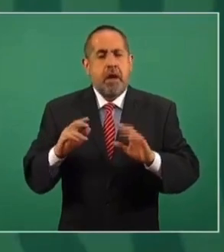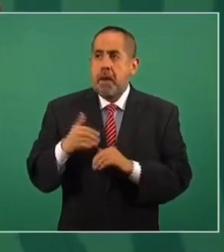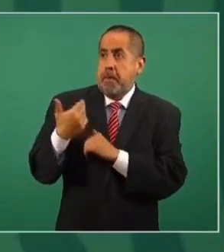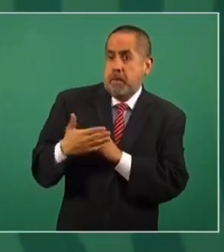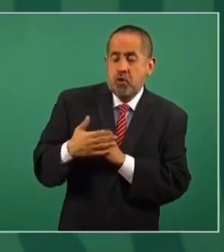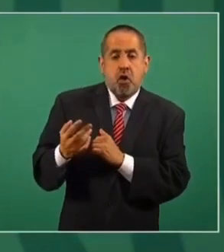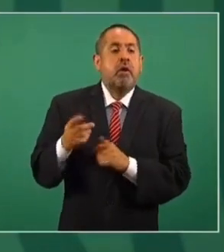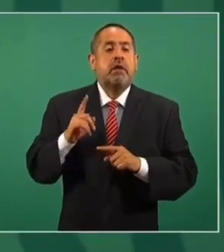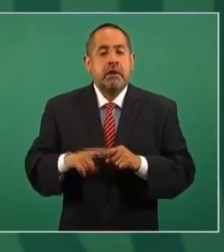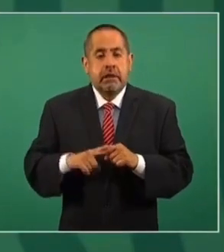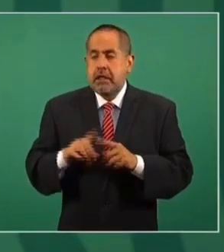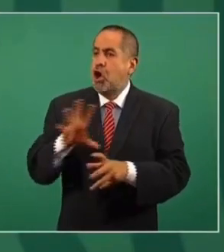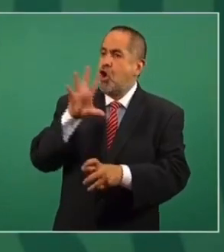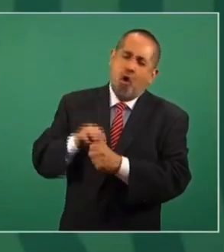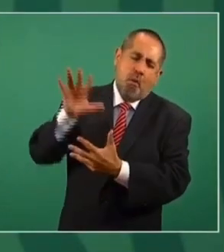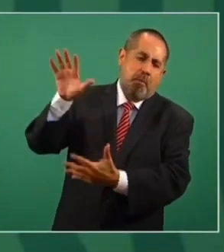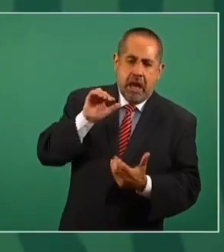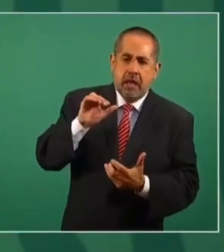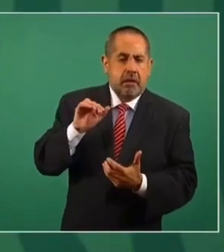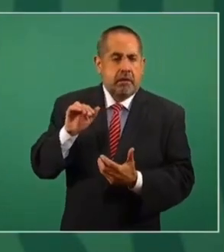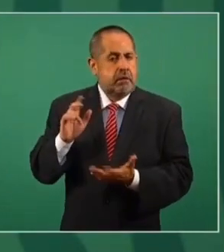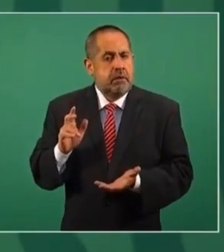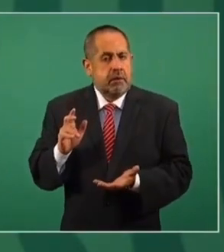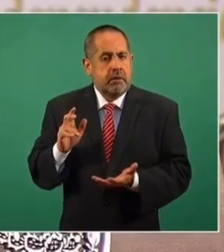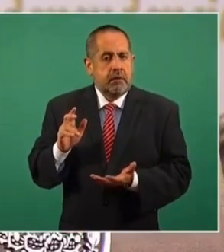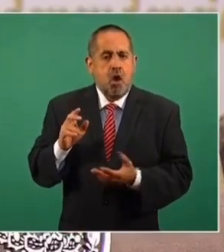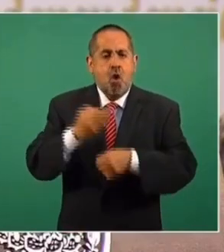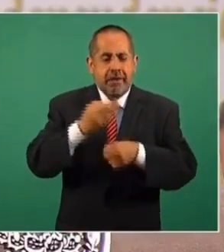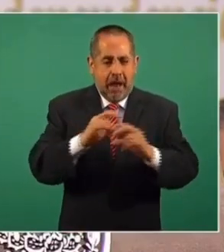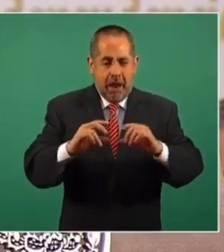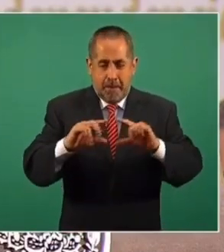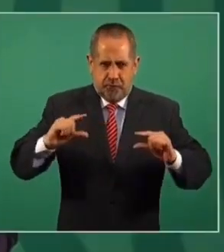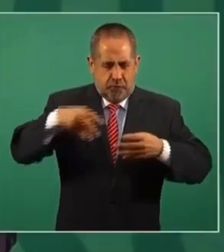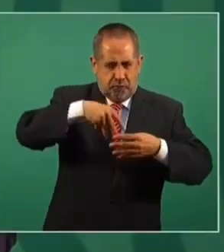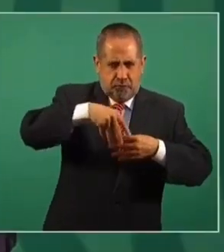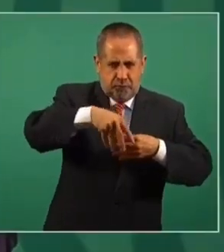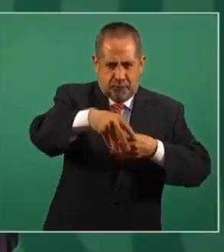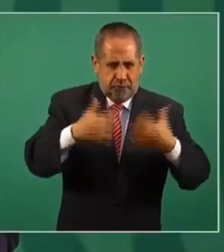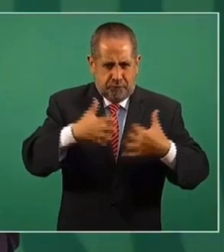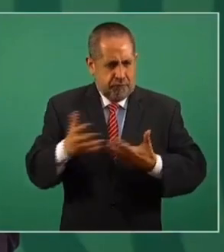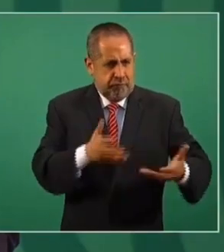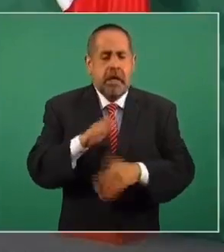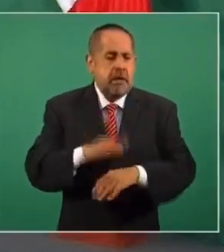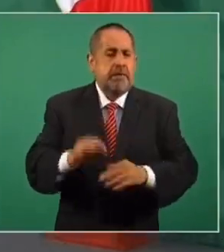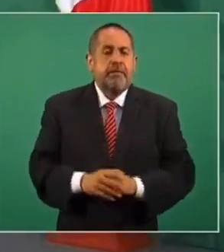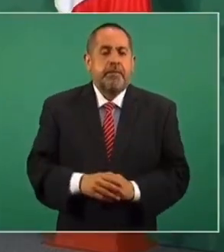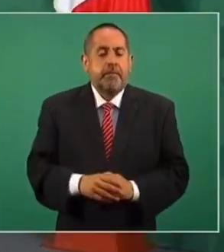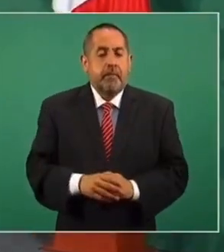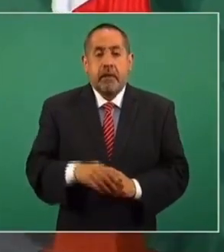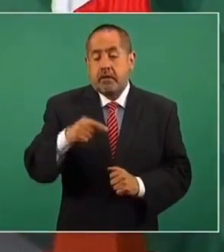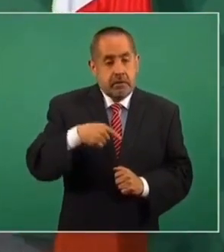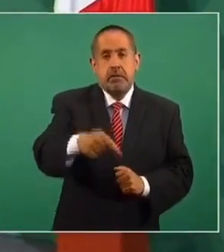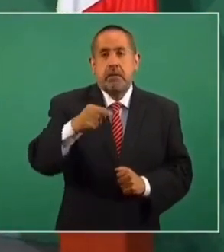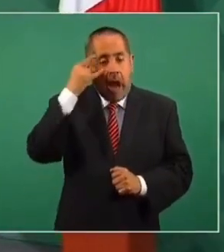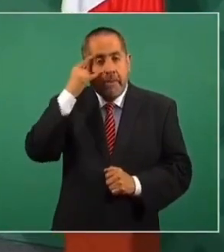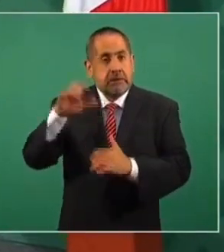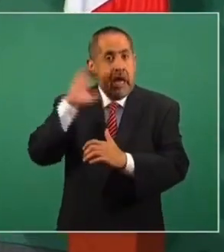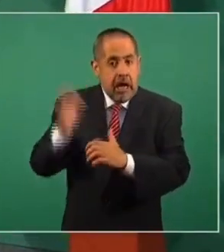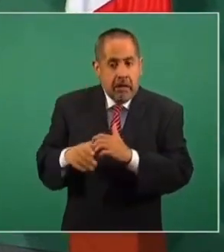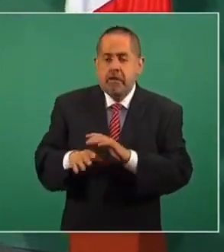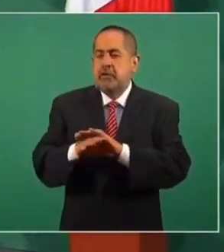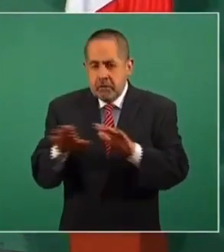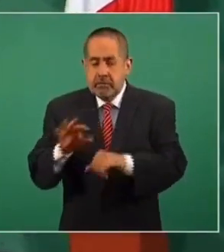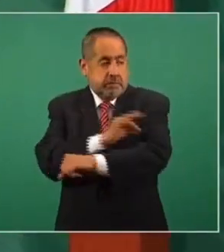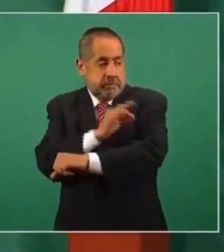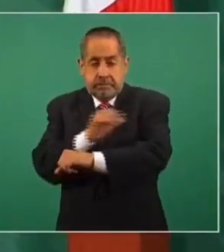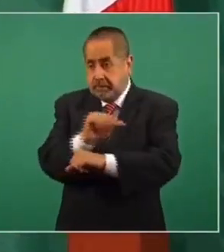toda la vacuna que se está envasando en nuestro país, de AstraZeneca, de CanSino. Terminando Campeche de